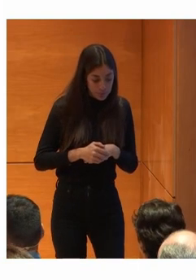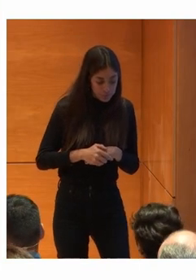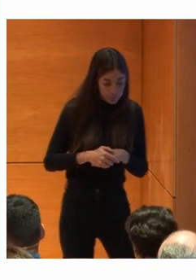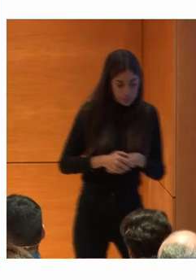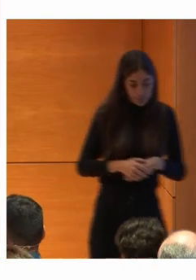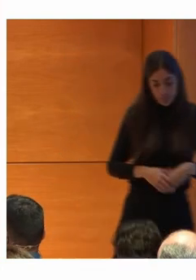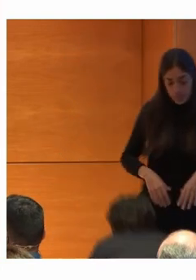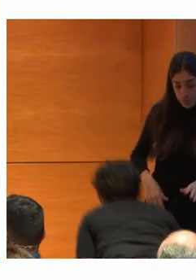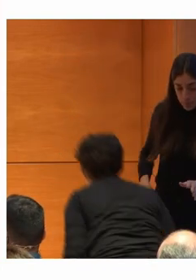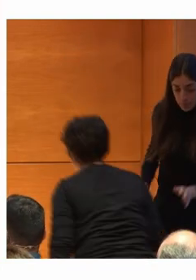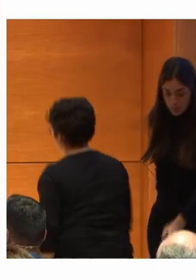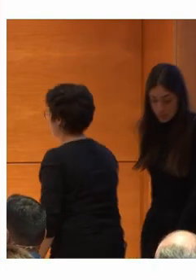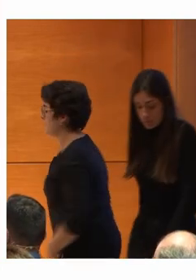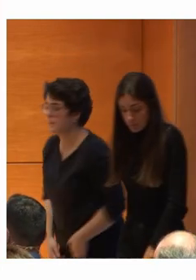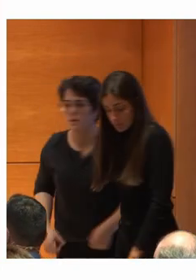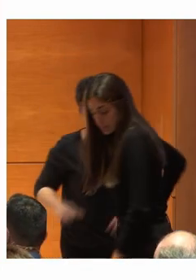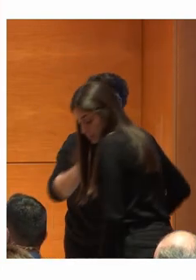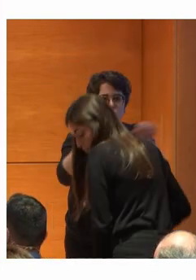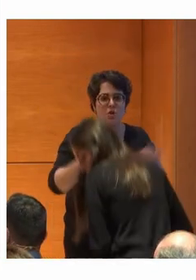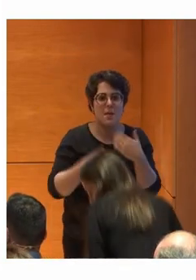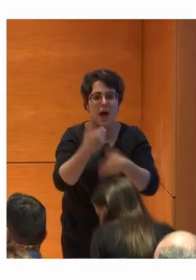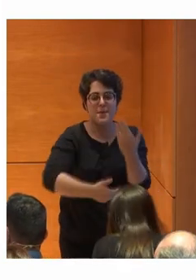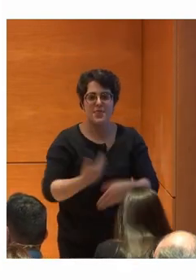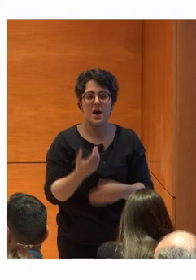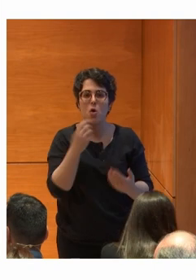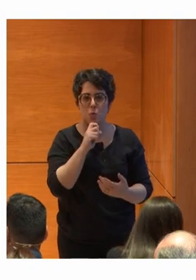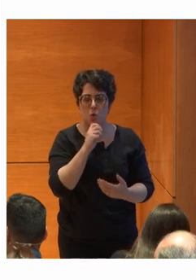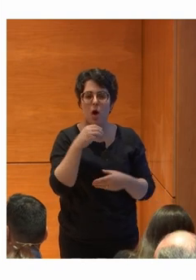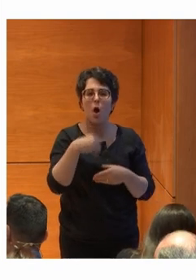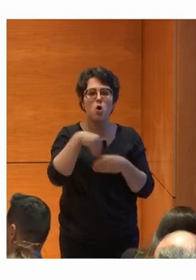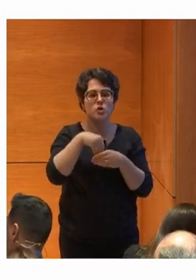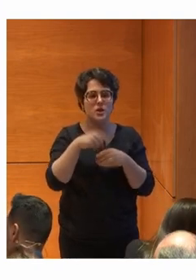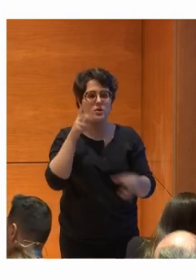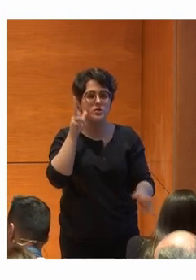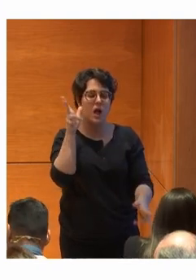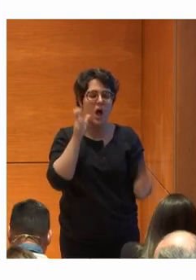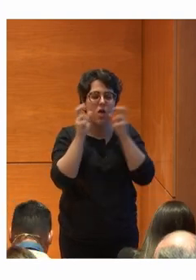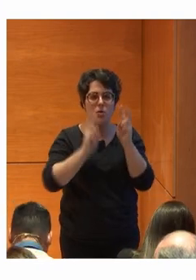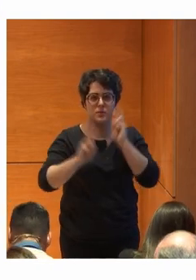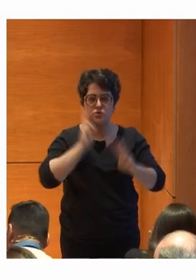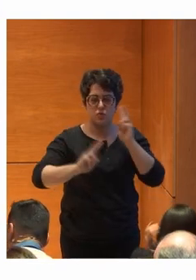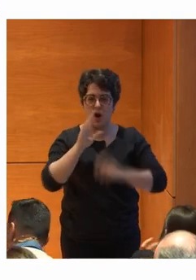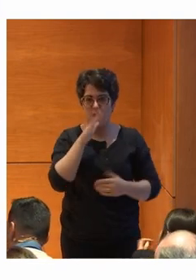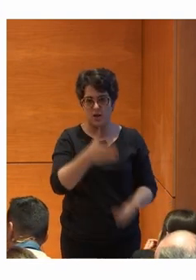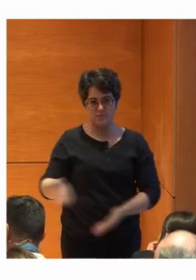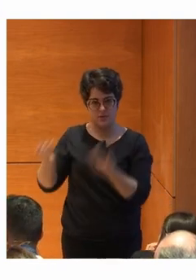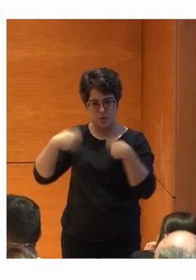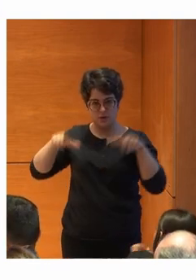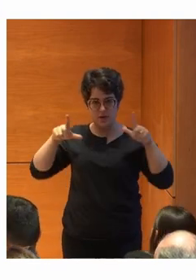Bueno Lo que os decía antes Por dónde avanzar Los contenidos audiovisuales Y ahora ya vamos A darle la voz A las personas que